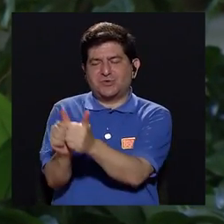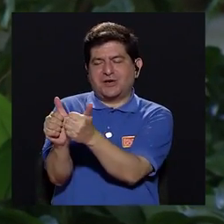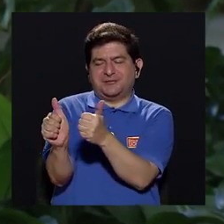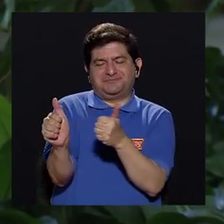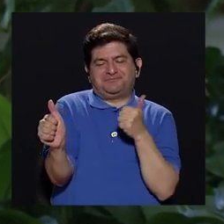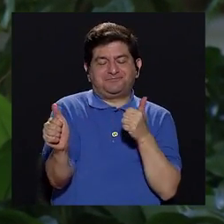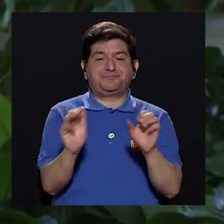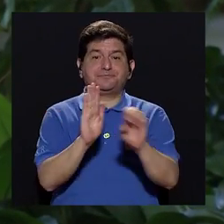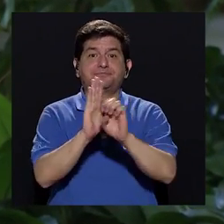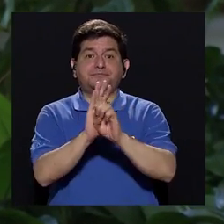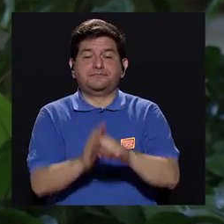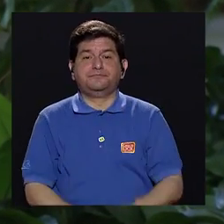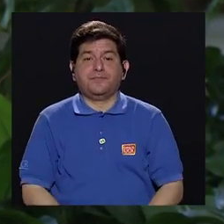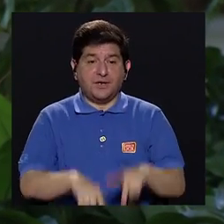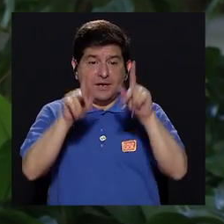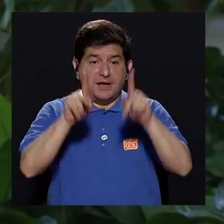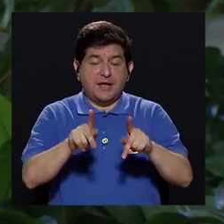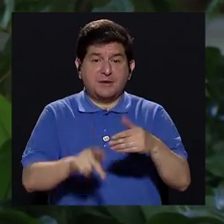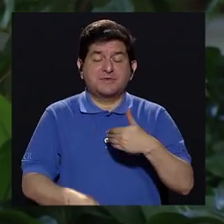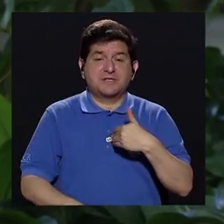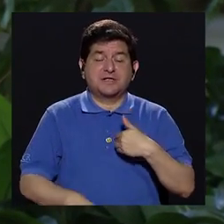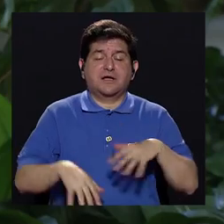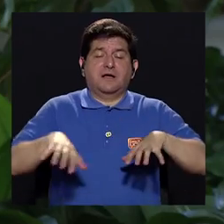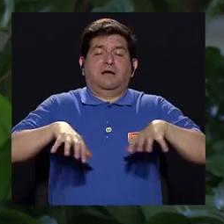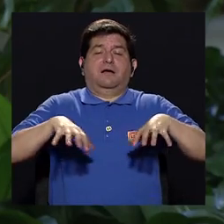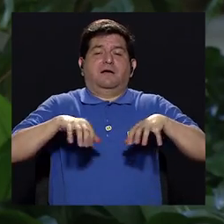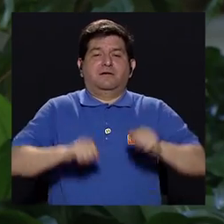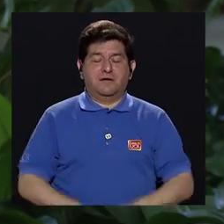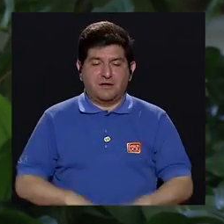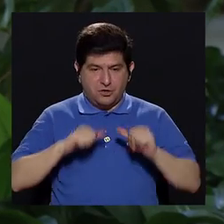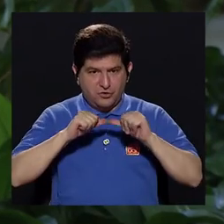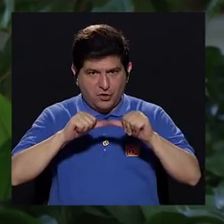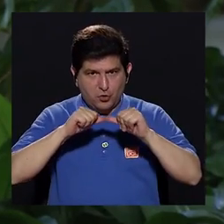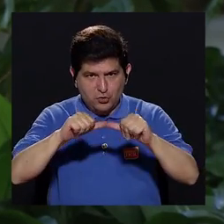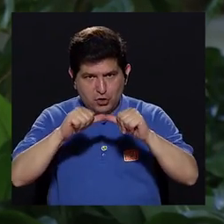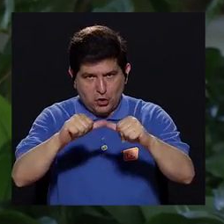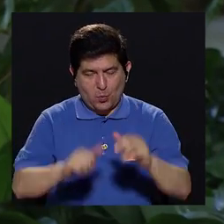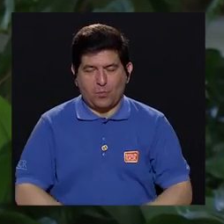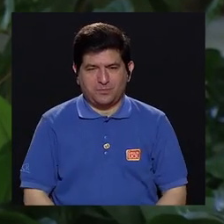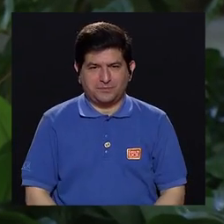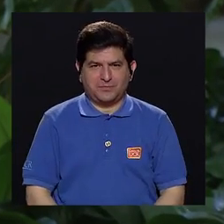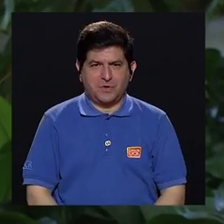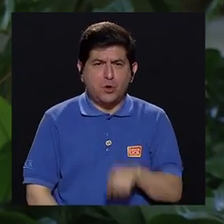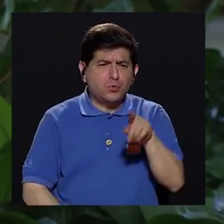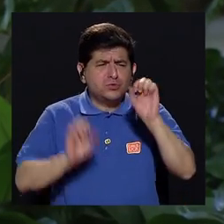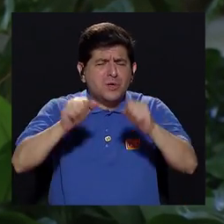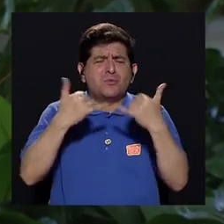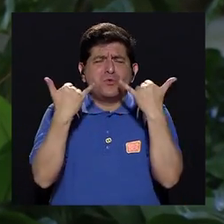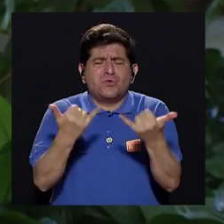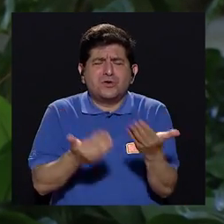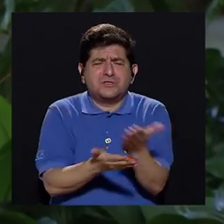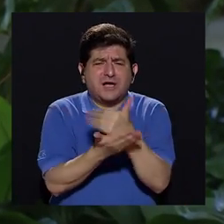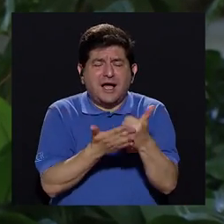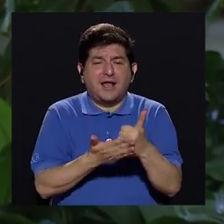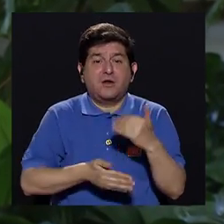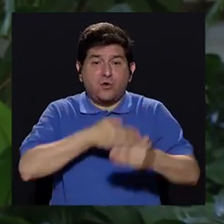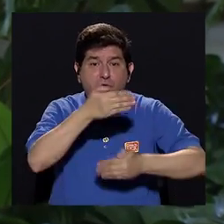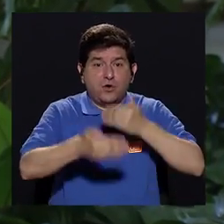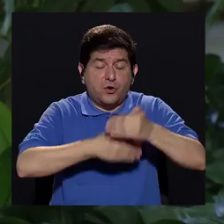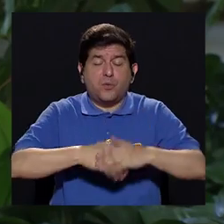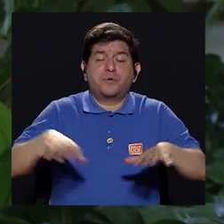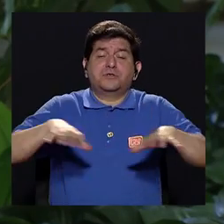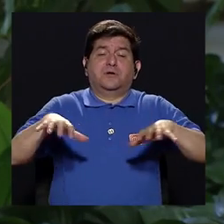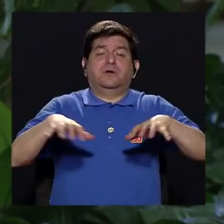vaya para atrás por ejemplo que el paciente esté presentando epilepsia constantemente entonces se puede haber logrado ya algo y en un